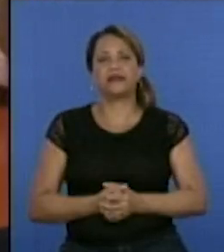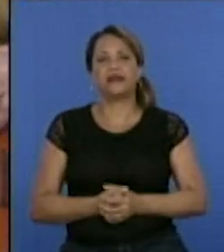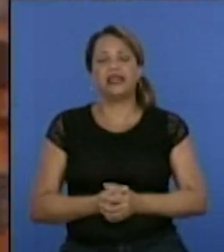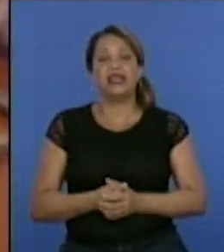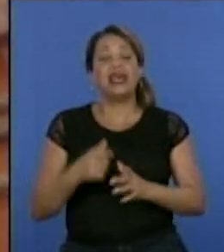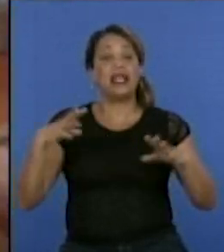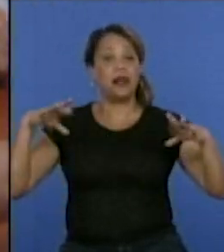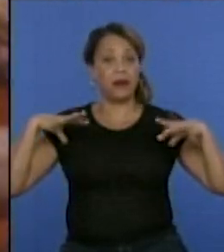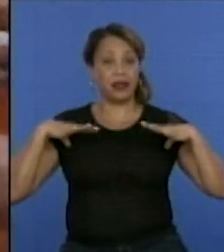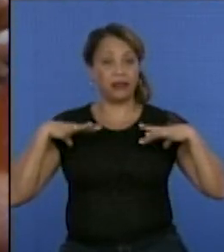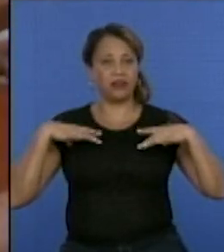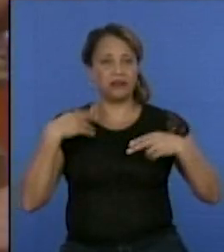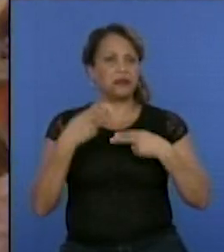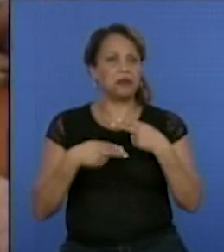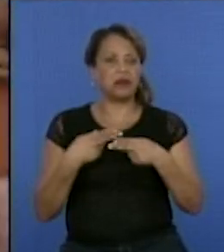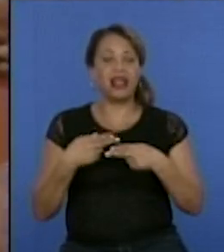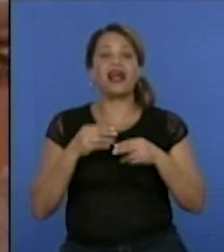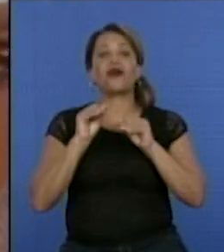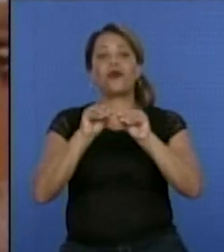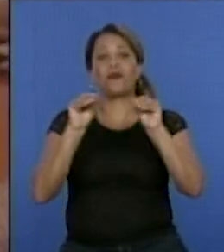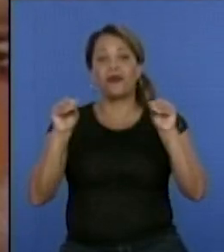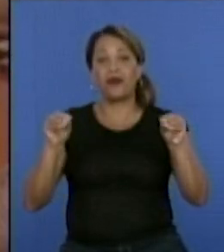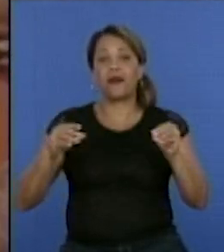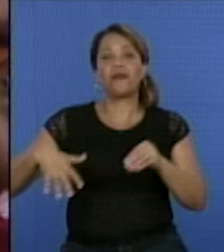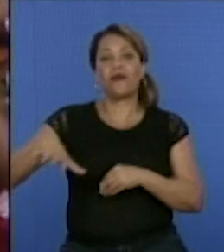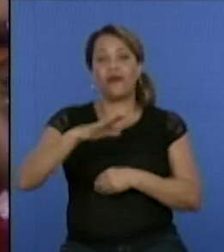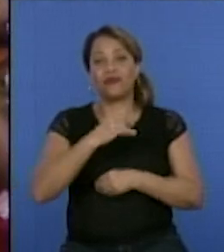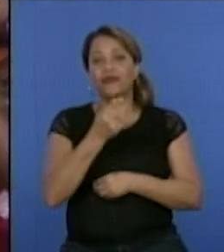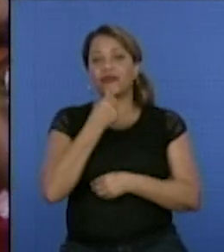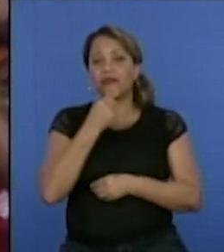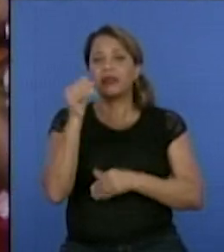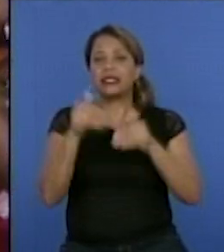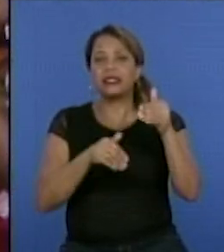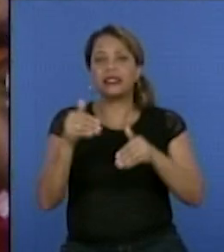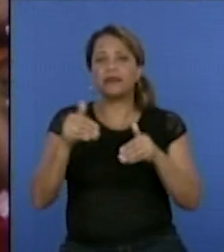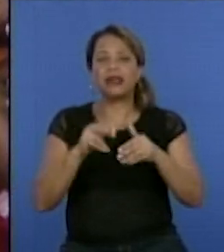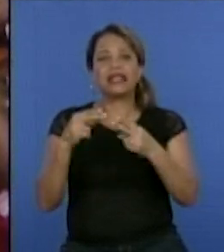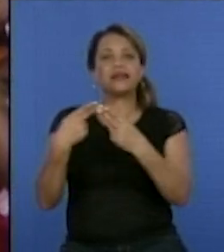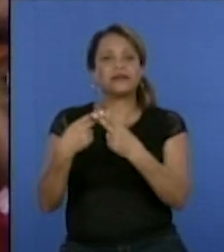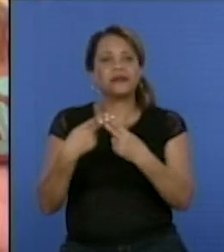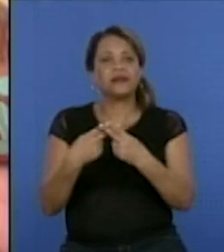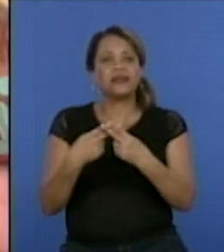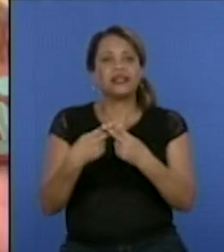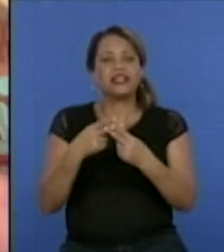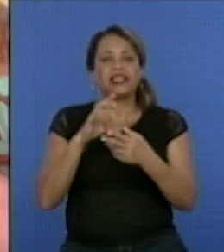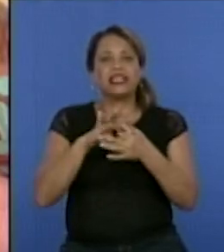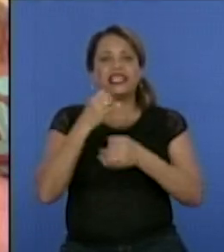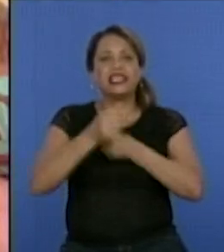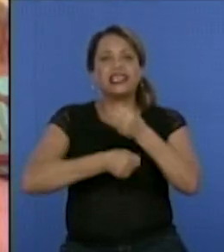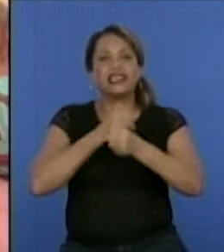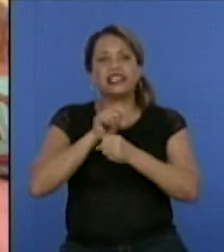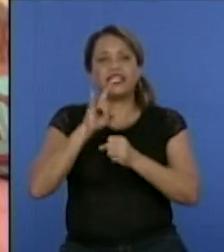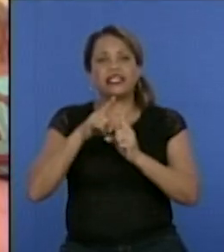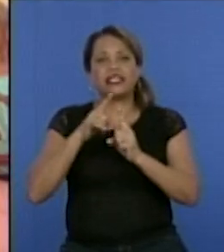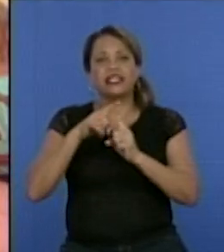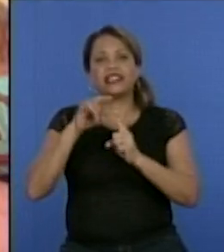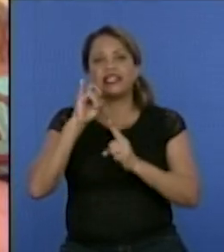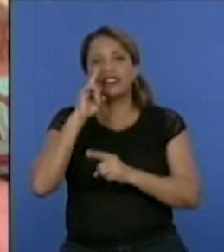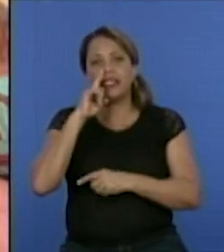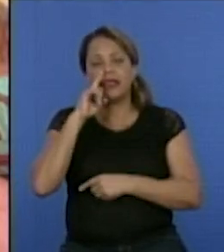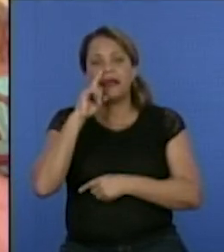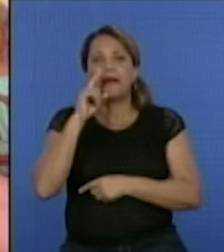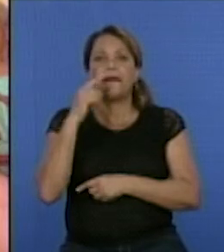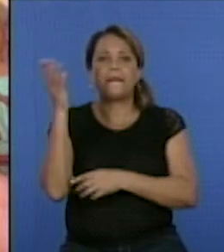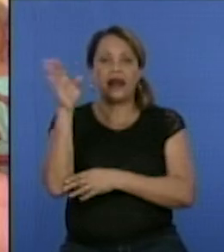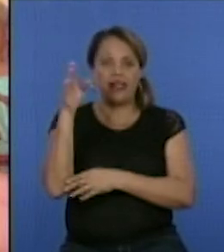vacaciones convocamos a los abuelos a que participaran en el concurso sobre Quintín Bandera y tuvimos